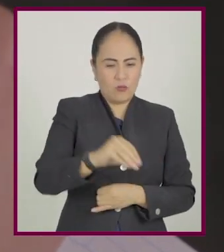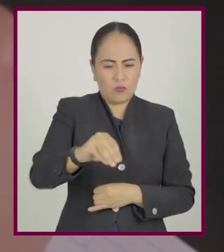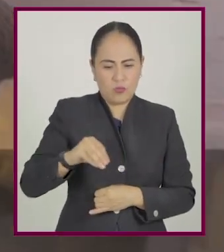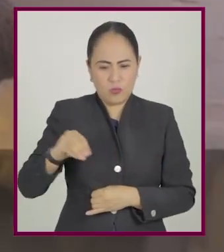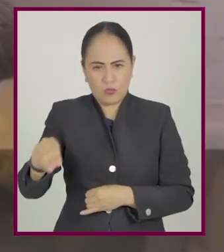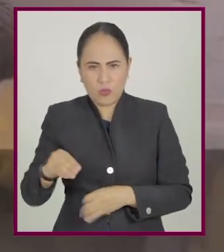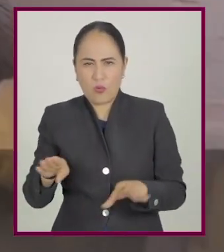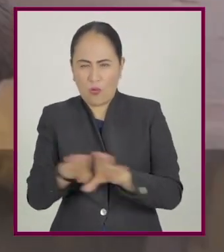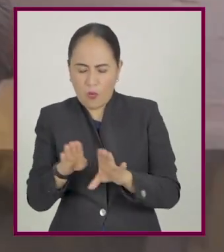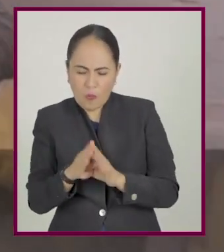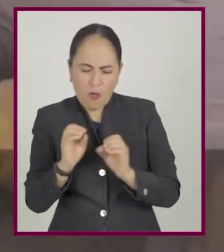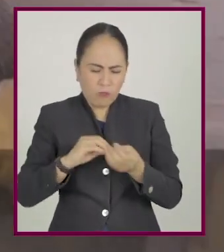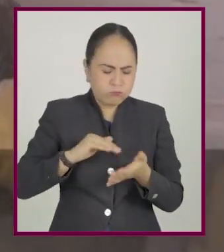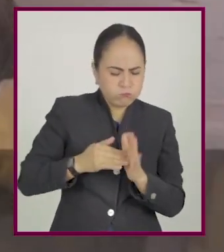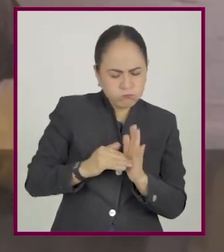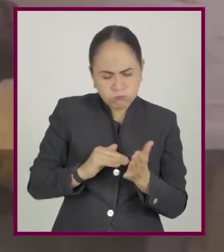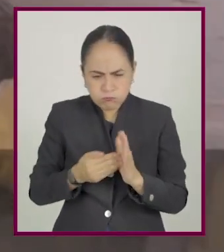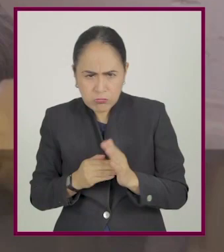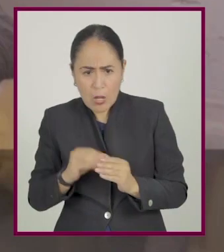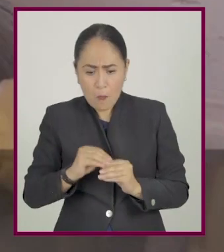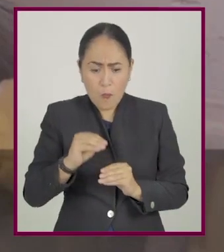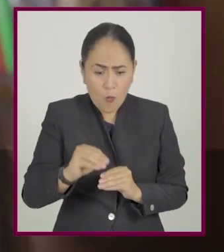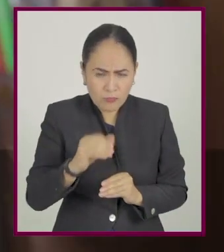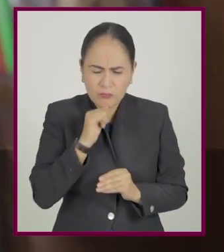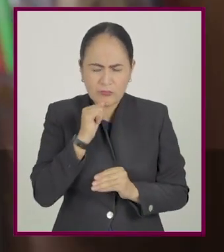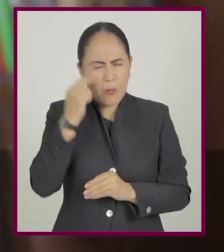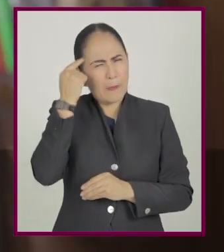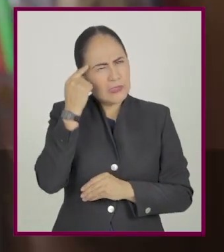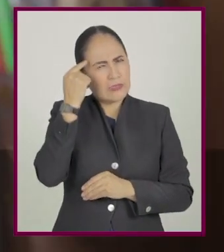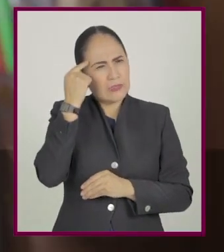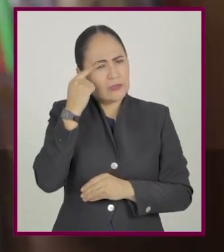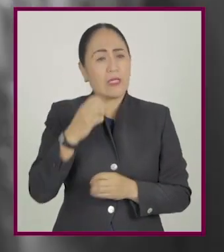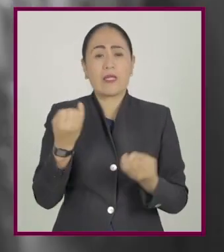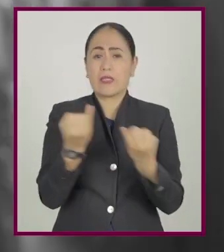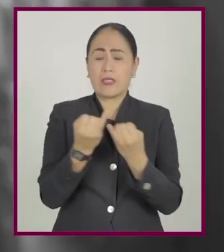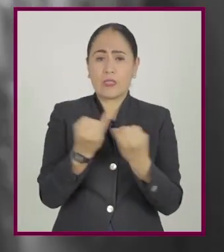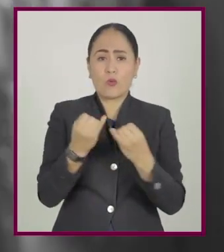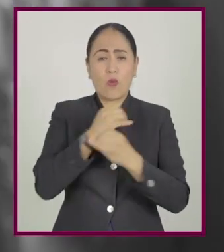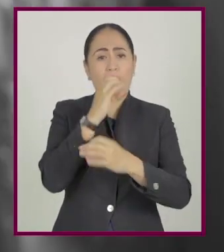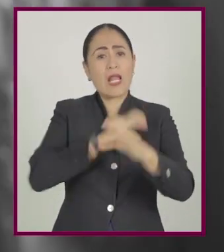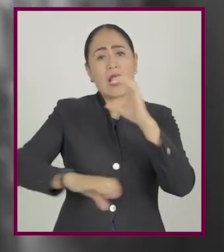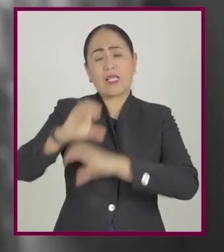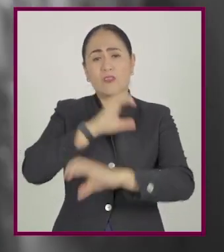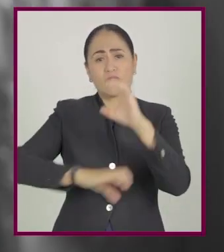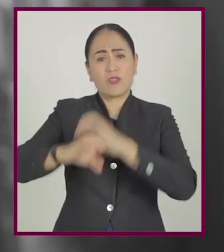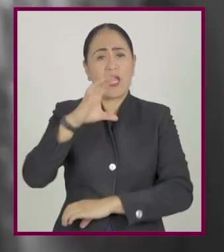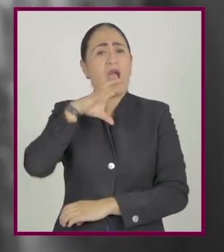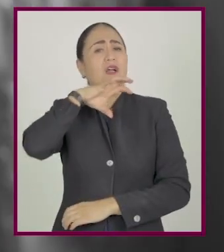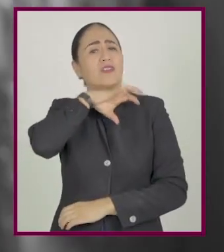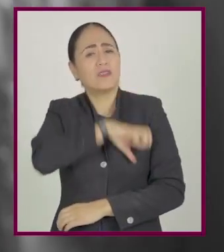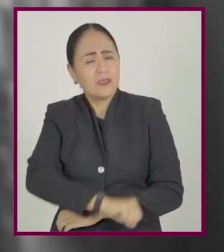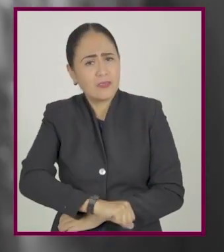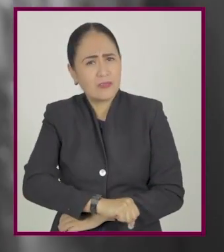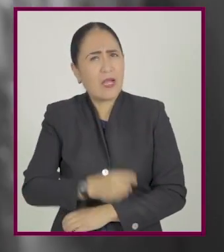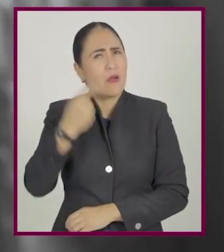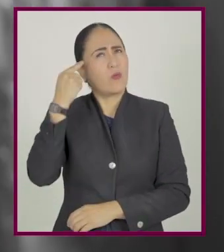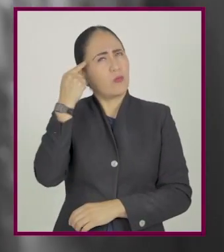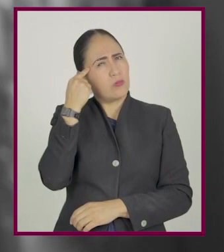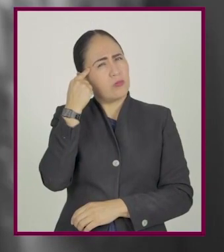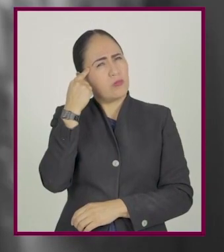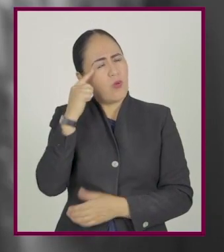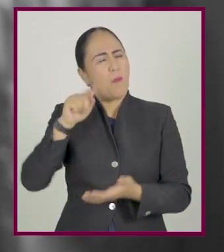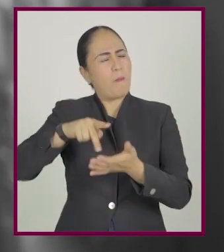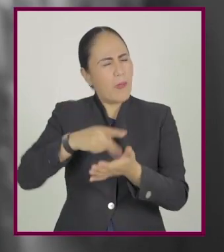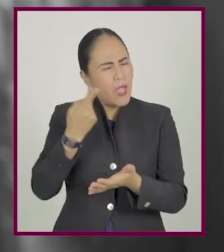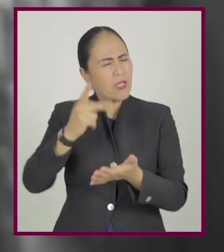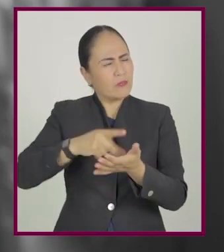las piezas y visualizar las jugadas sin moverlas. Un buen ejercicio es memorizar las canciones de tu preferencia a partir de haberlas